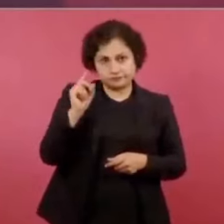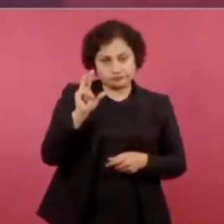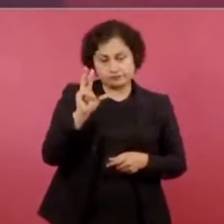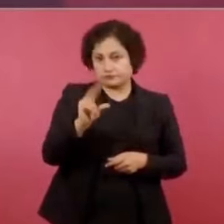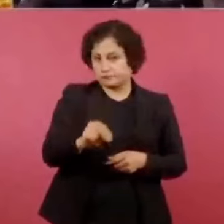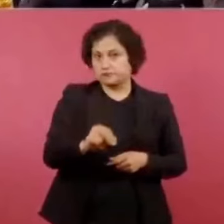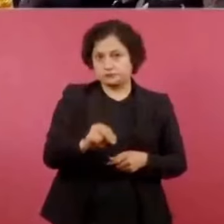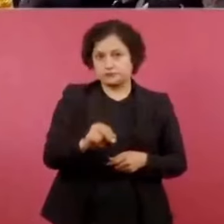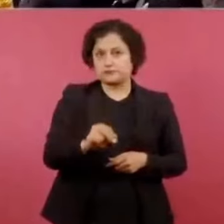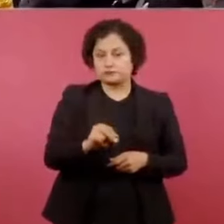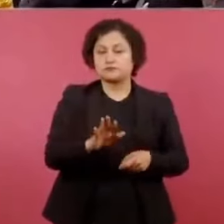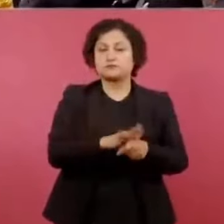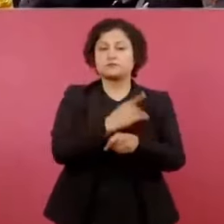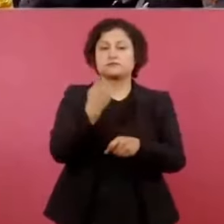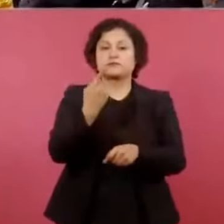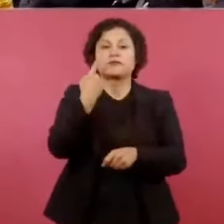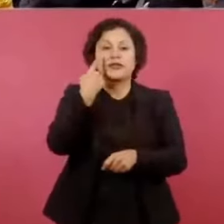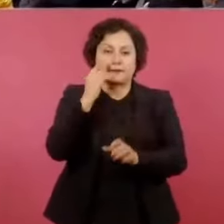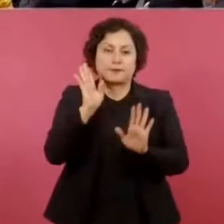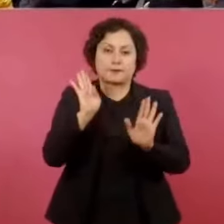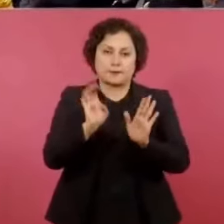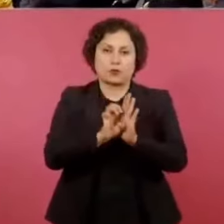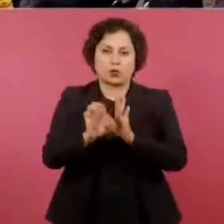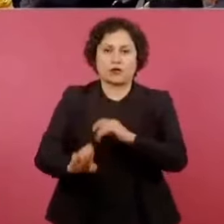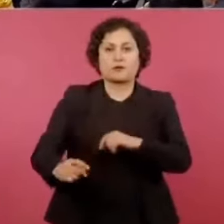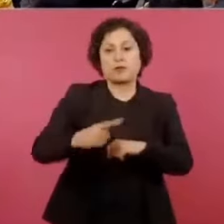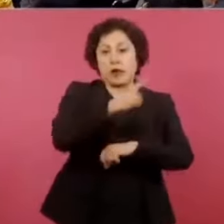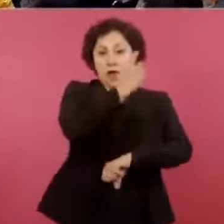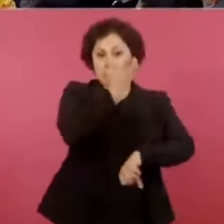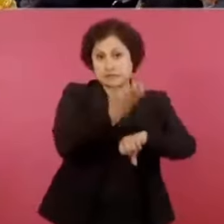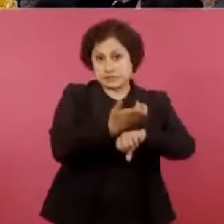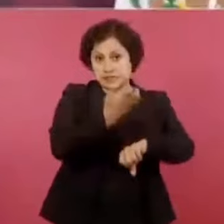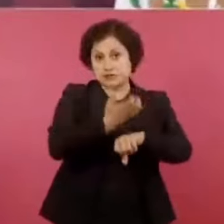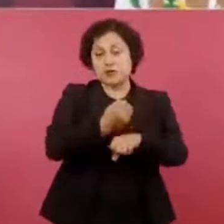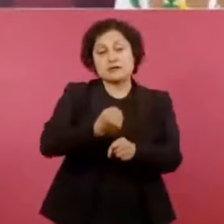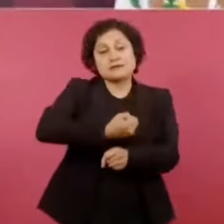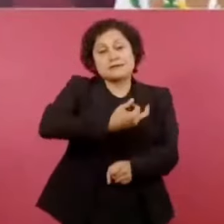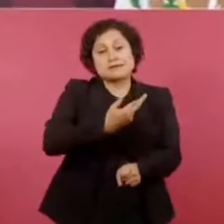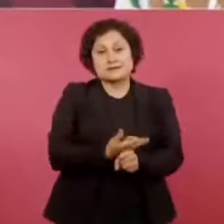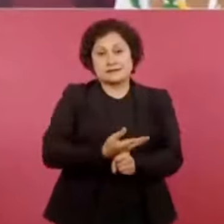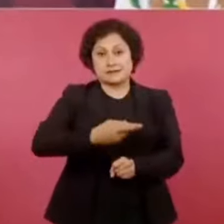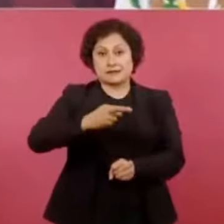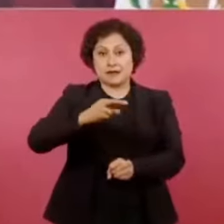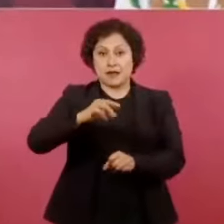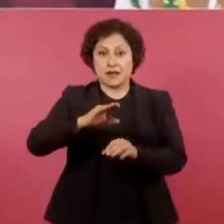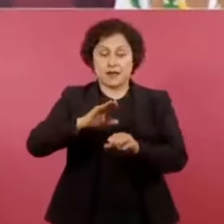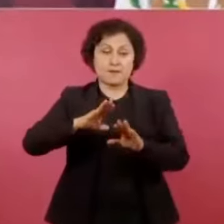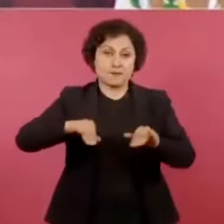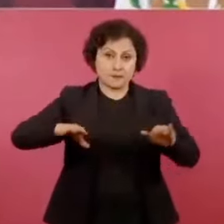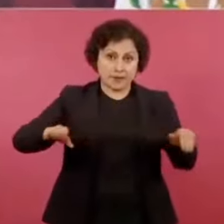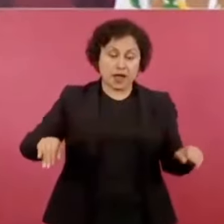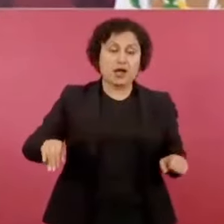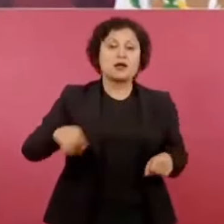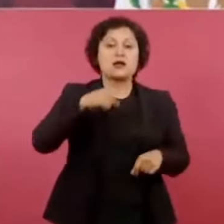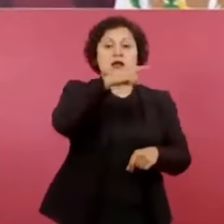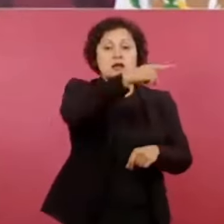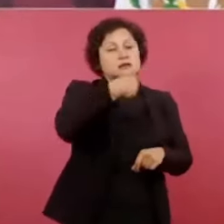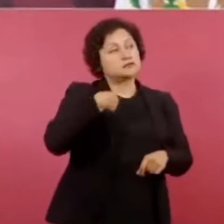En la Marina de Estados Unidos que hemos pedido apoyo, ellos cuando suceden estas desgracias,